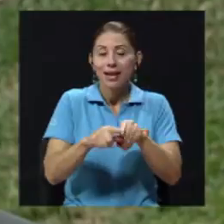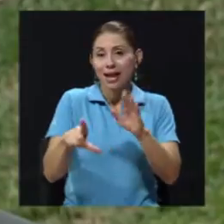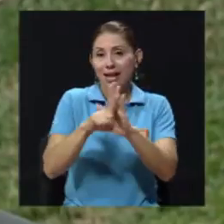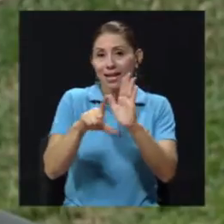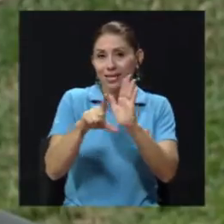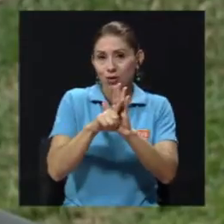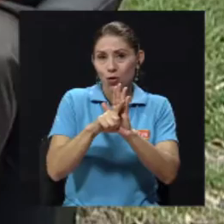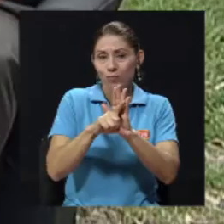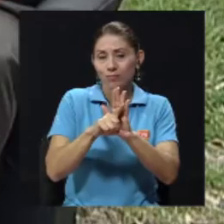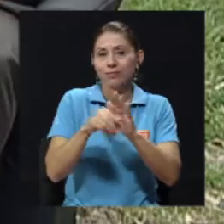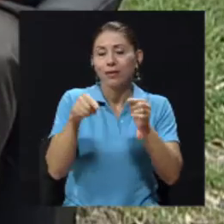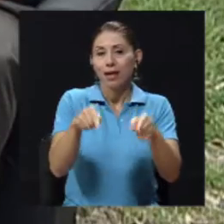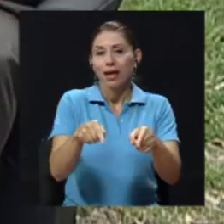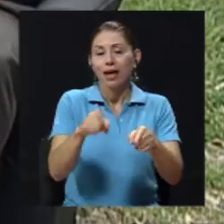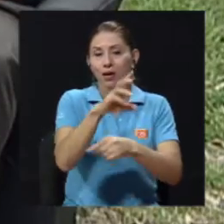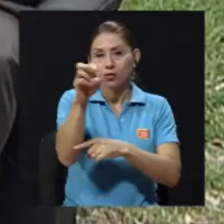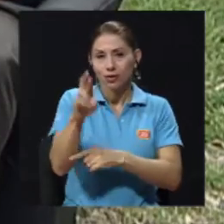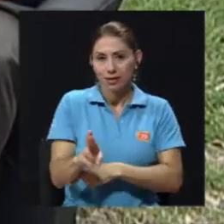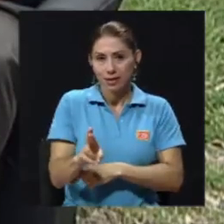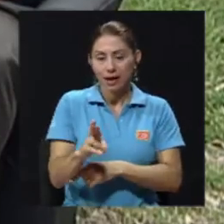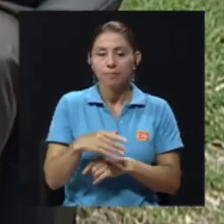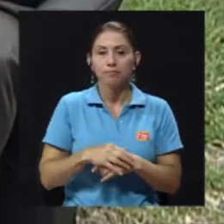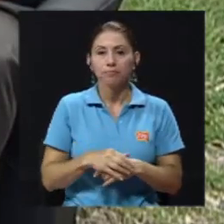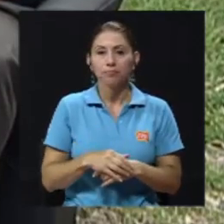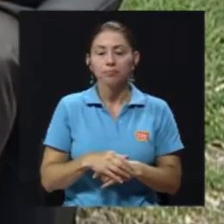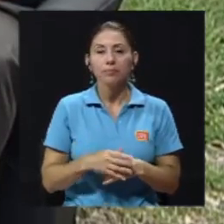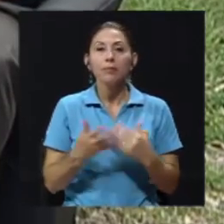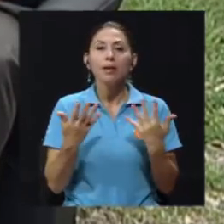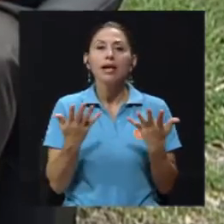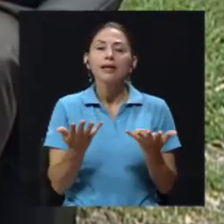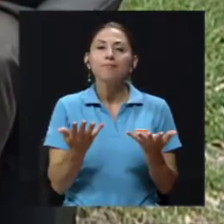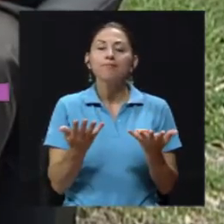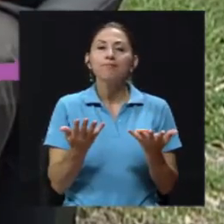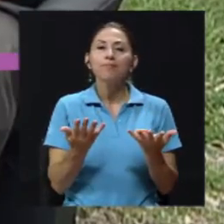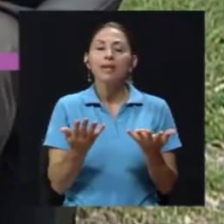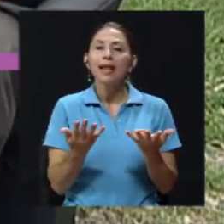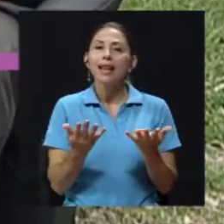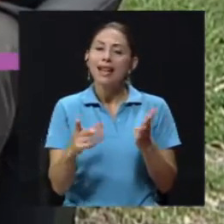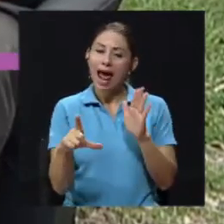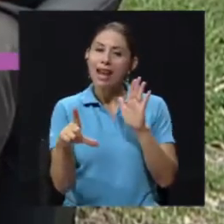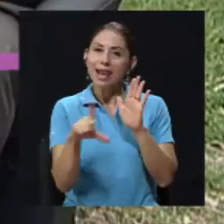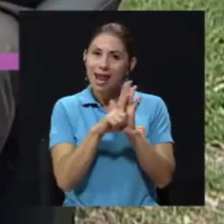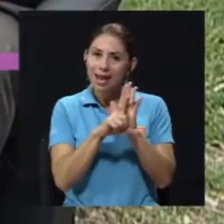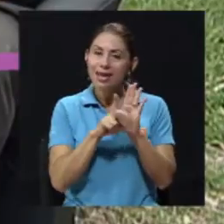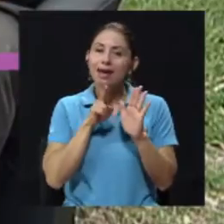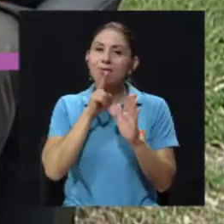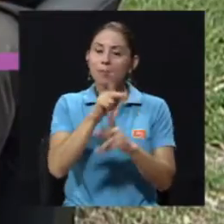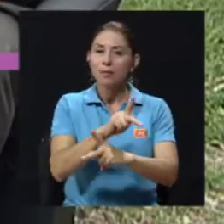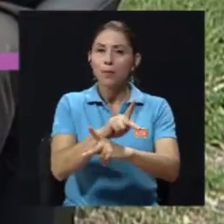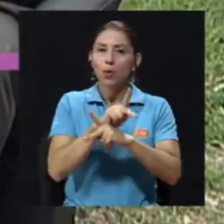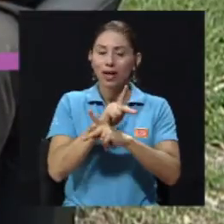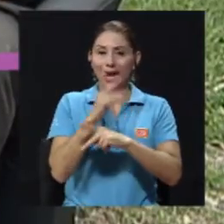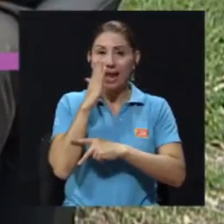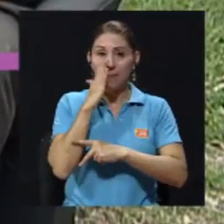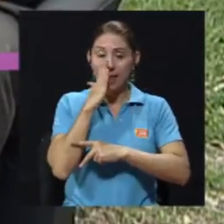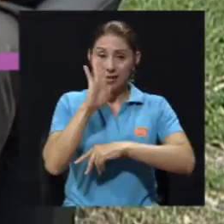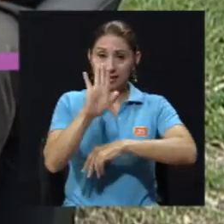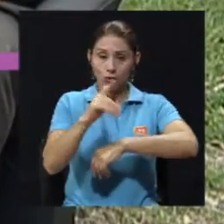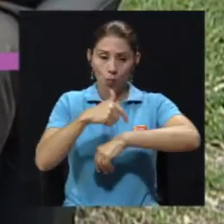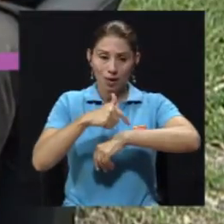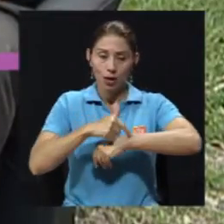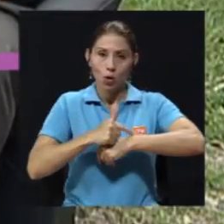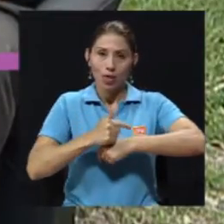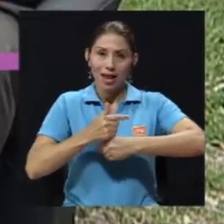Rica. Los artículos o la ley que viene de alguna manera a proteger a las madres en periodo de